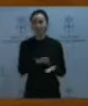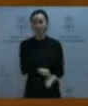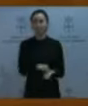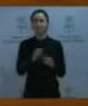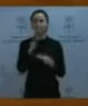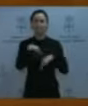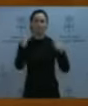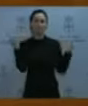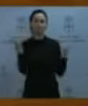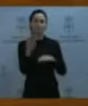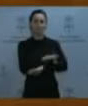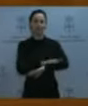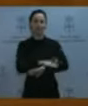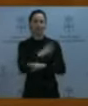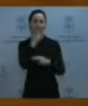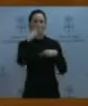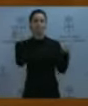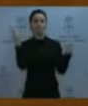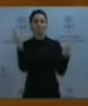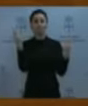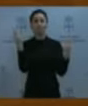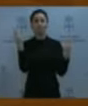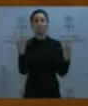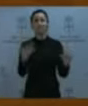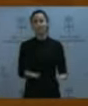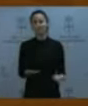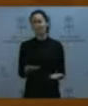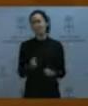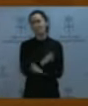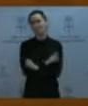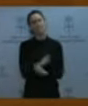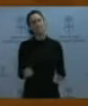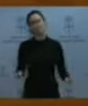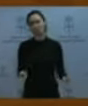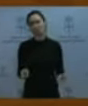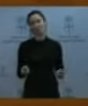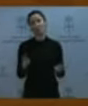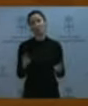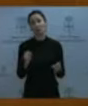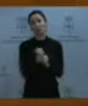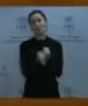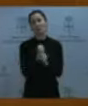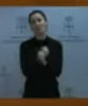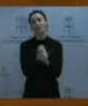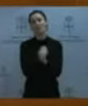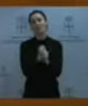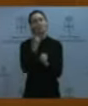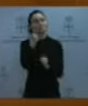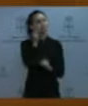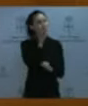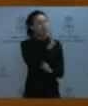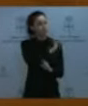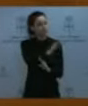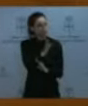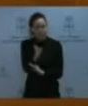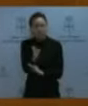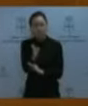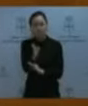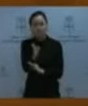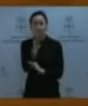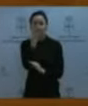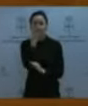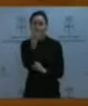administraciones públicas personalicen, claro, eso es más trabajo, exige más mecanismos de inspección, exige más rigor.